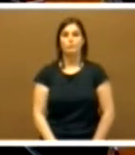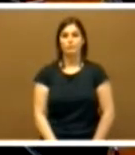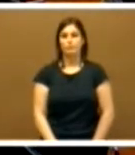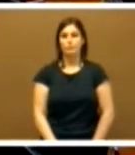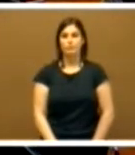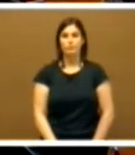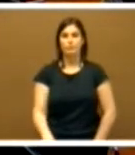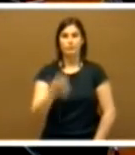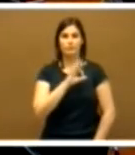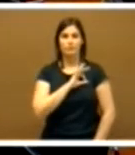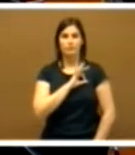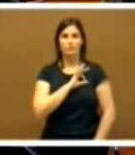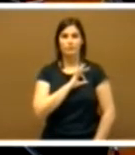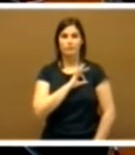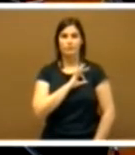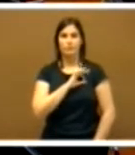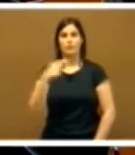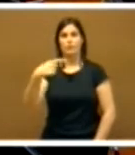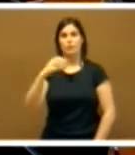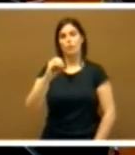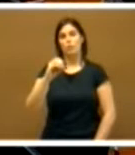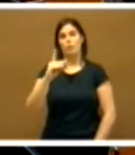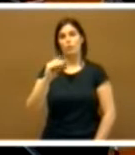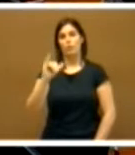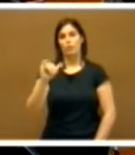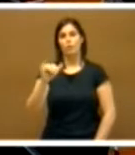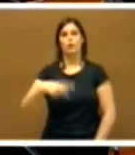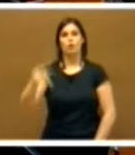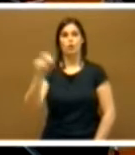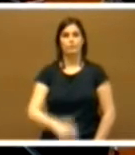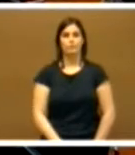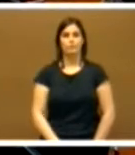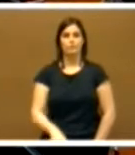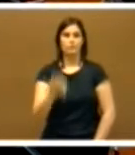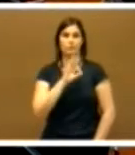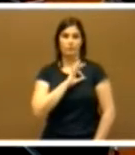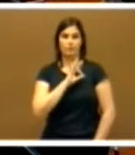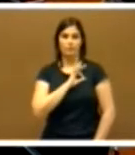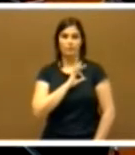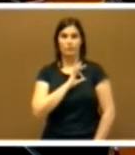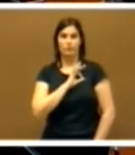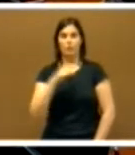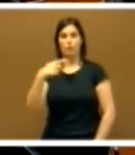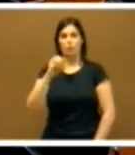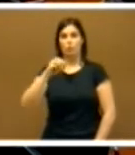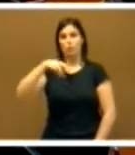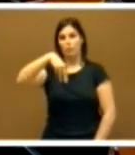Doña María Ascensión Godoy Tena Don Antonio Gómez Yuste